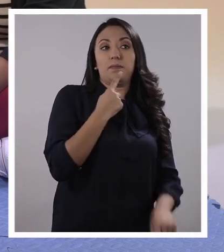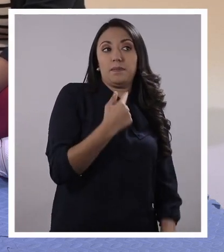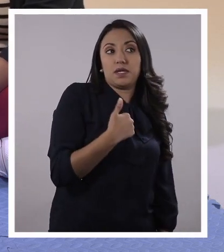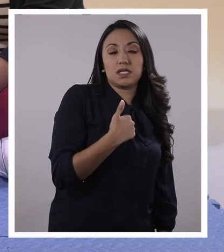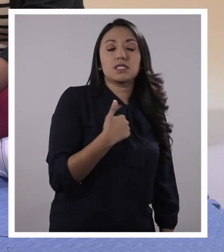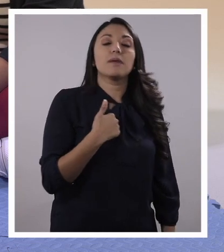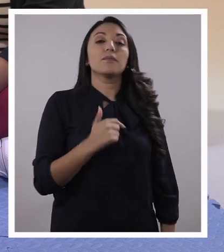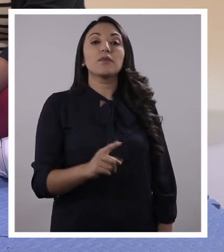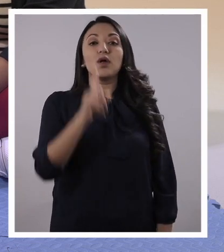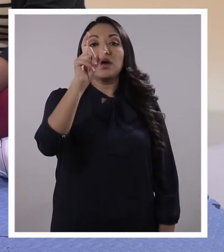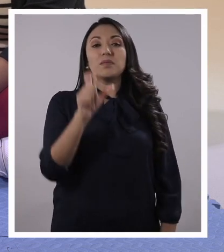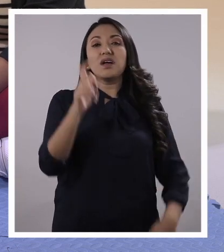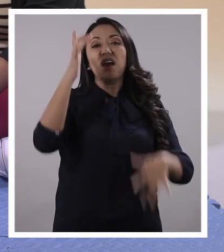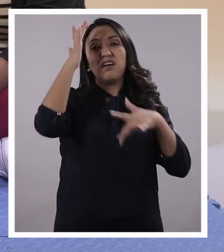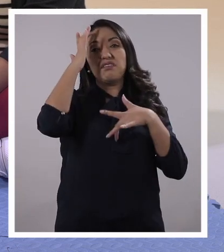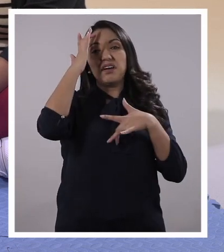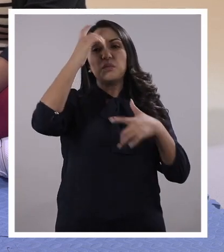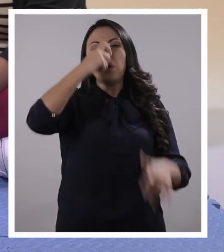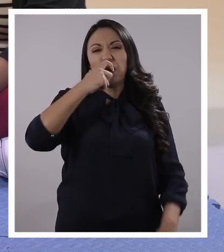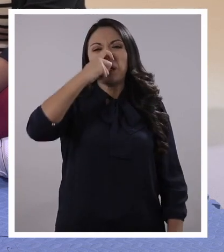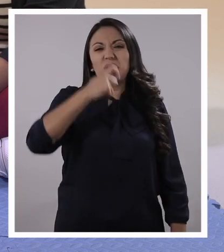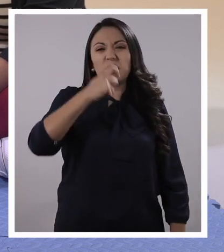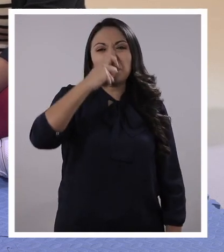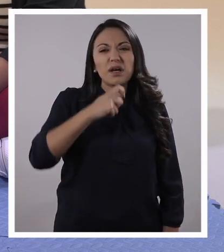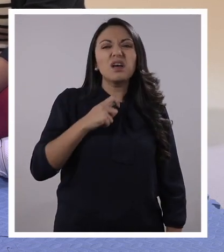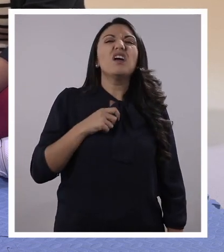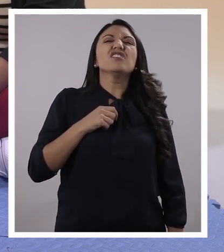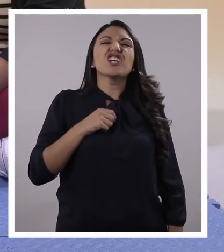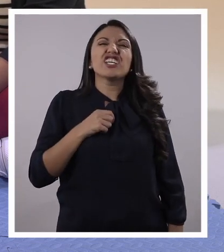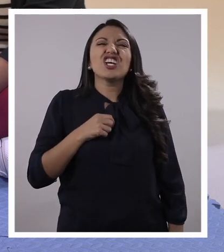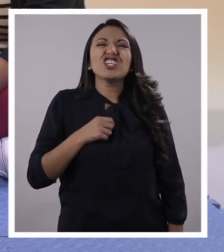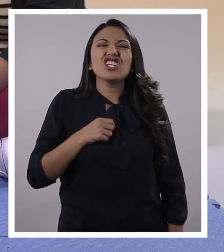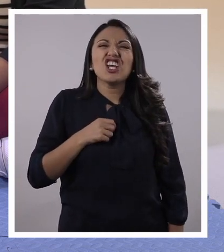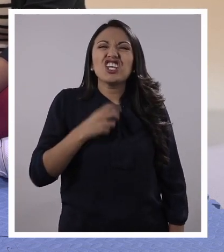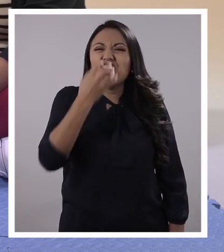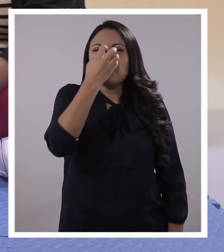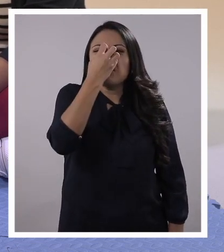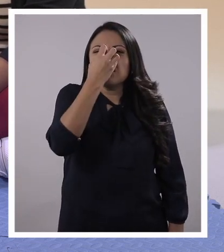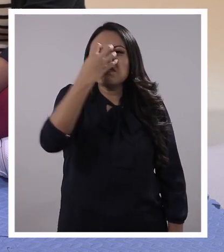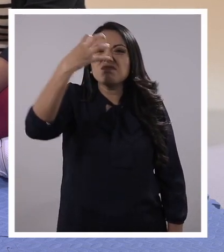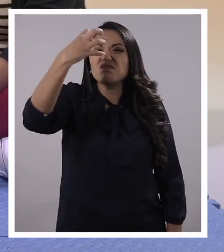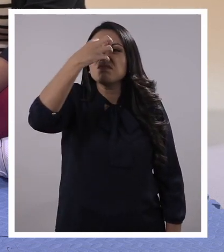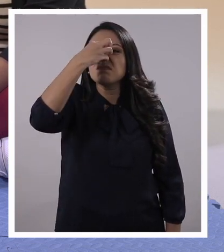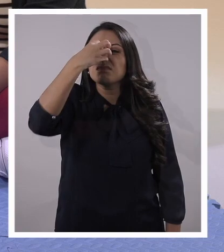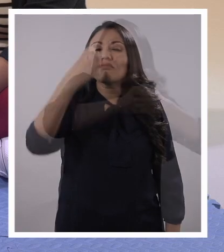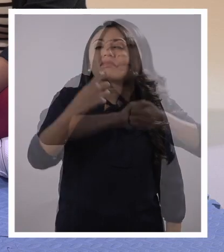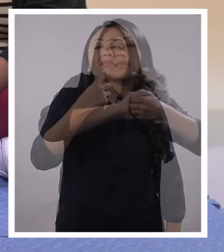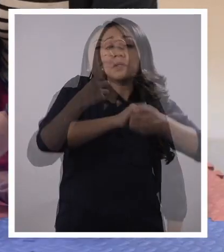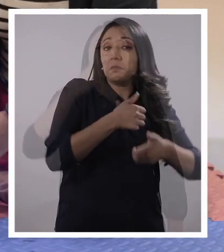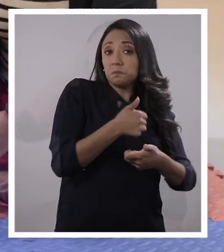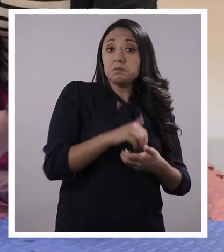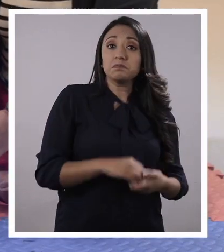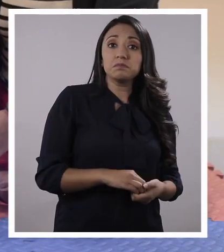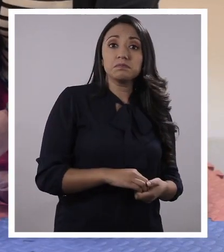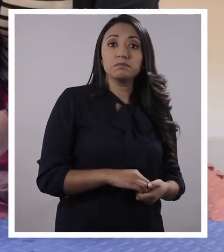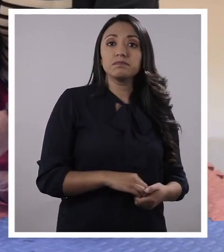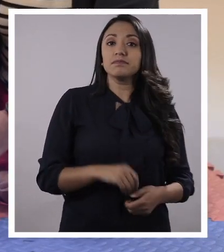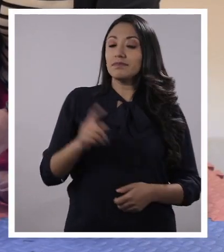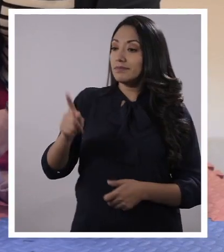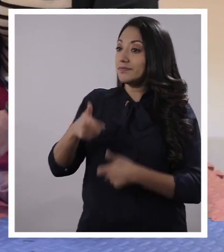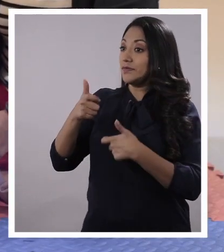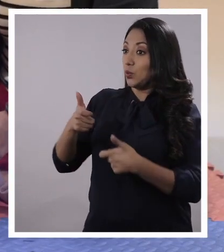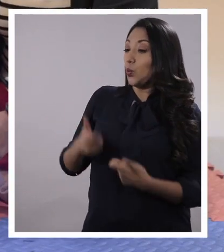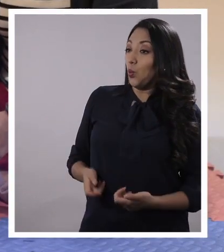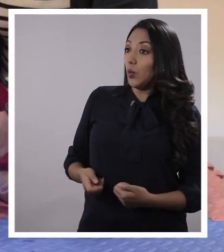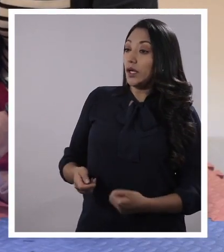por ejemplo, cuando uno está enfermo con gripe y la nariz está así como tapada, el sentido del gusto también se afecta. ¡Qué bueno, Panchito!